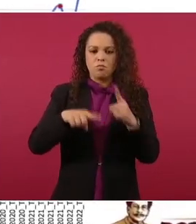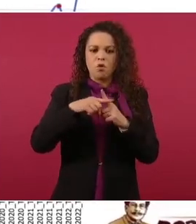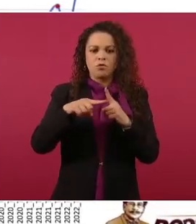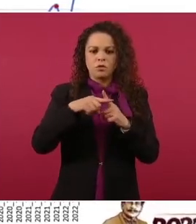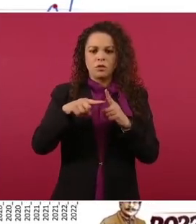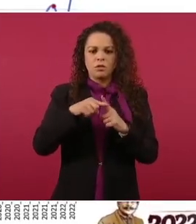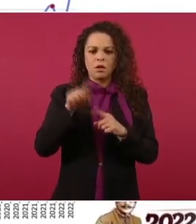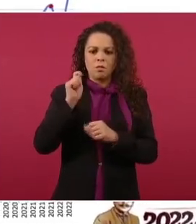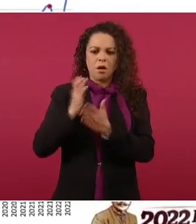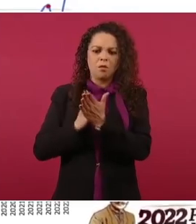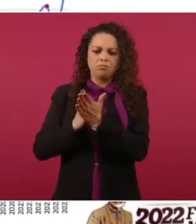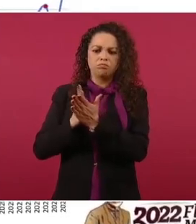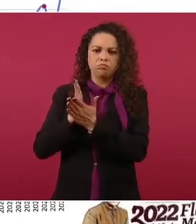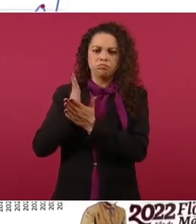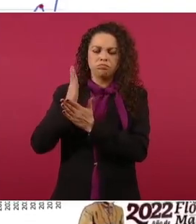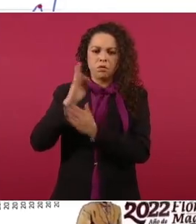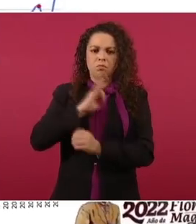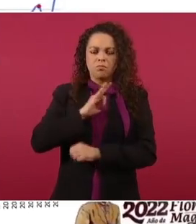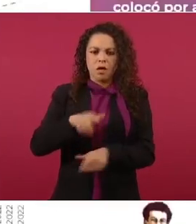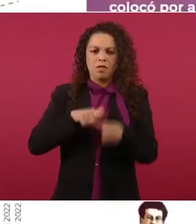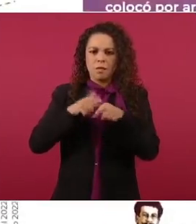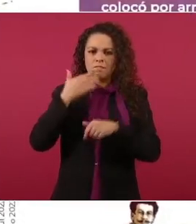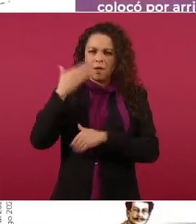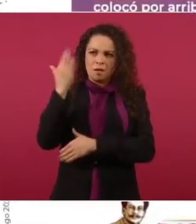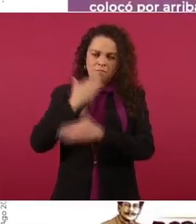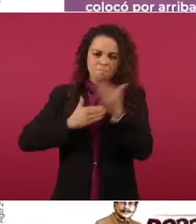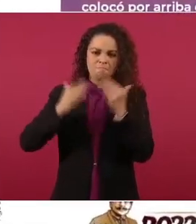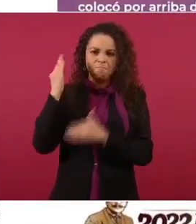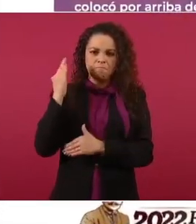que estiman seguirá su crecimiento.